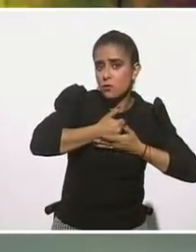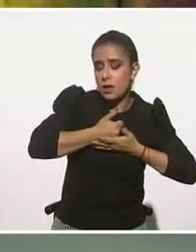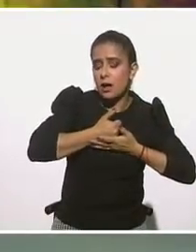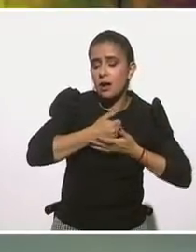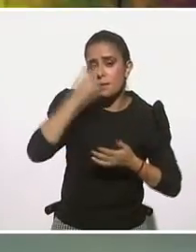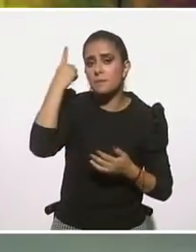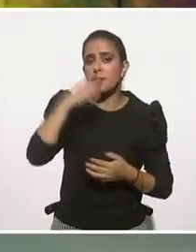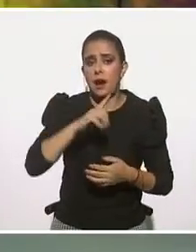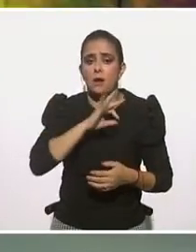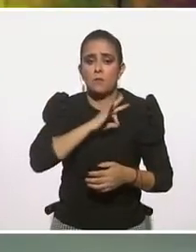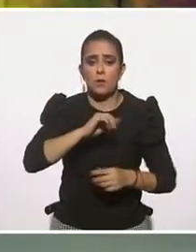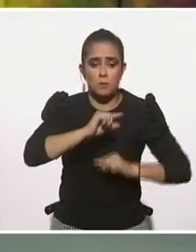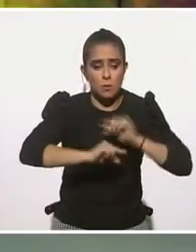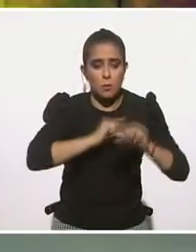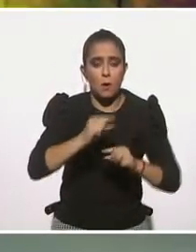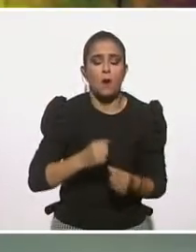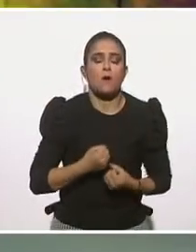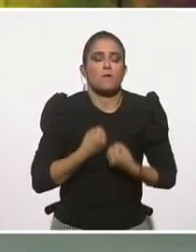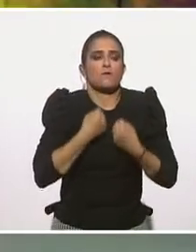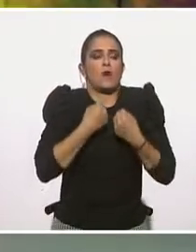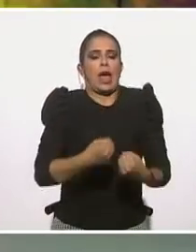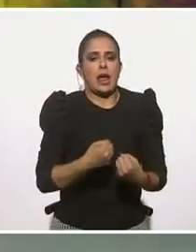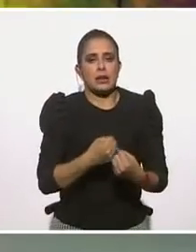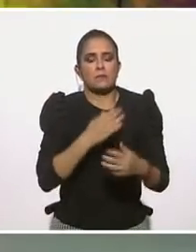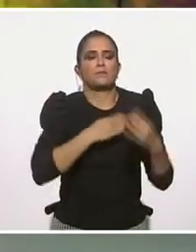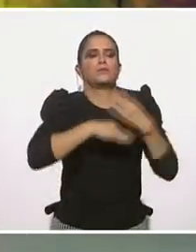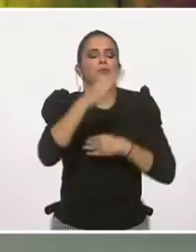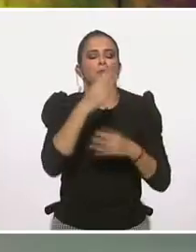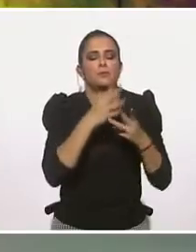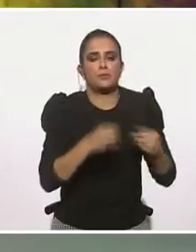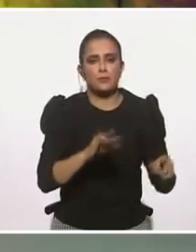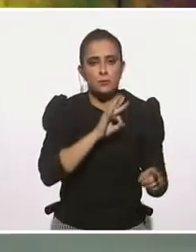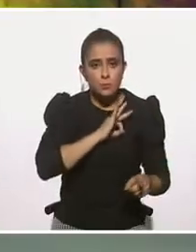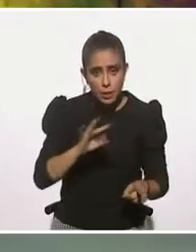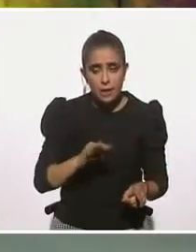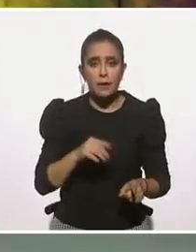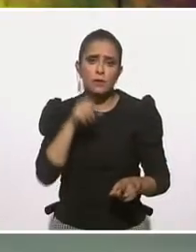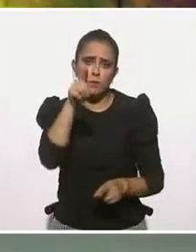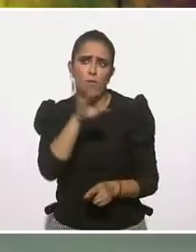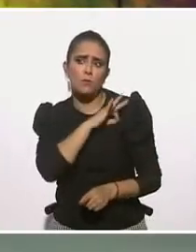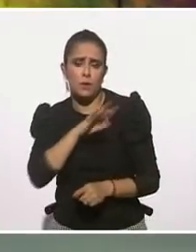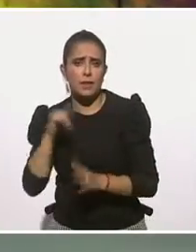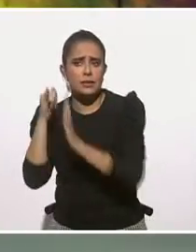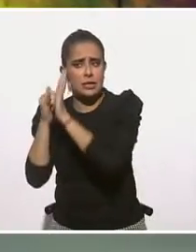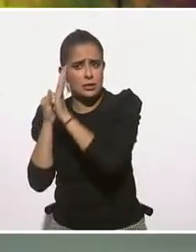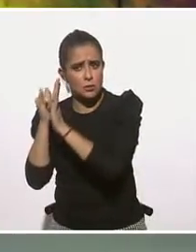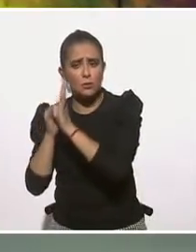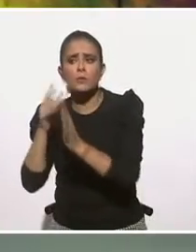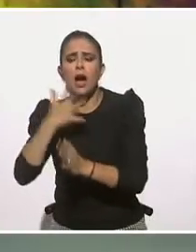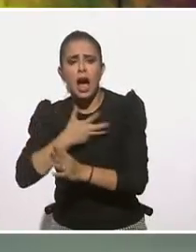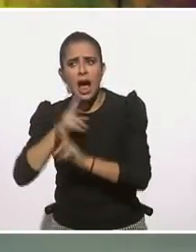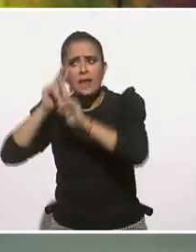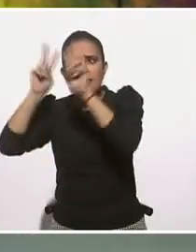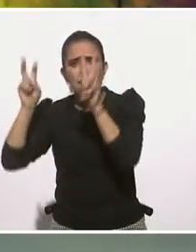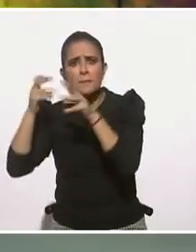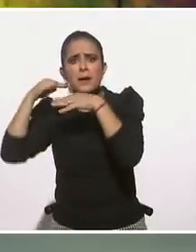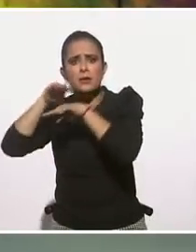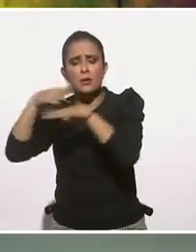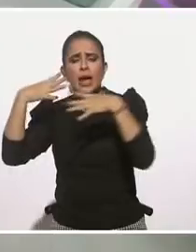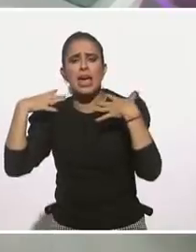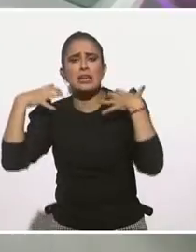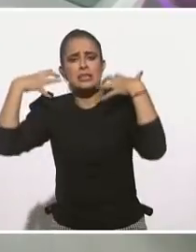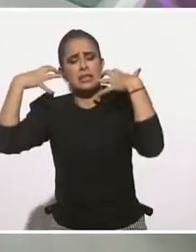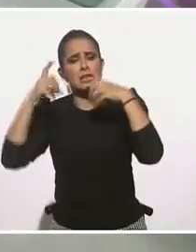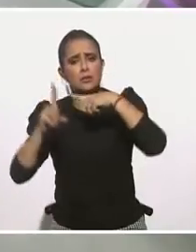programas de estrés de diálogos en confianza para que también nuestra audiencia consulte, sin duda, nuestro canal de YouTube, que ahí va a encontrar todos